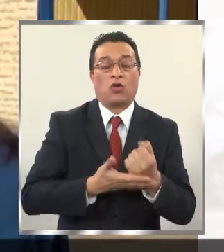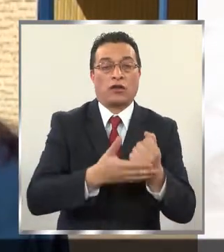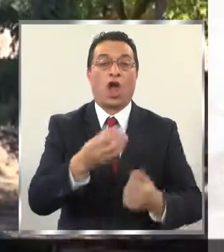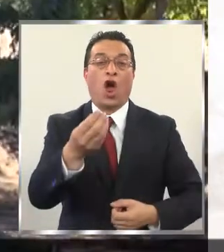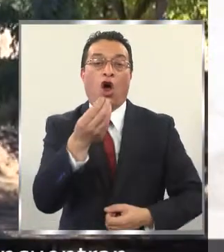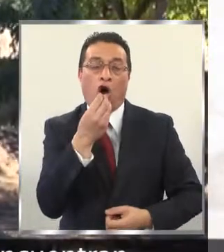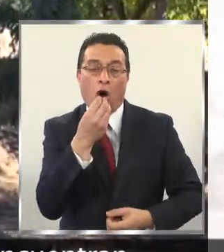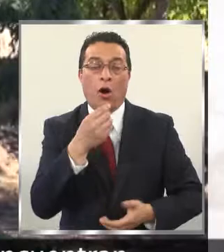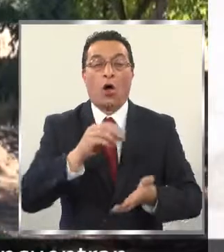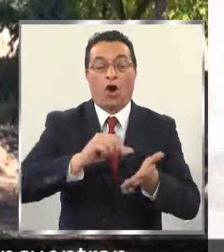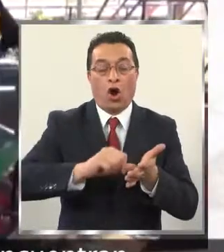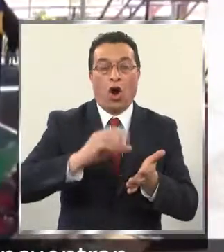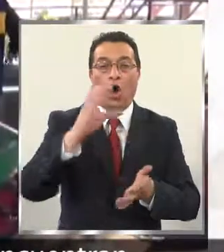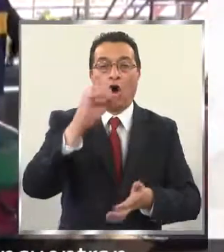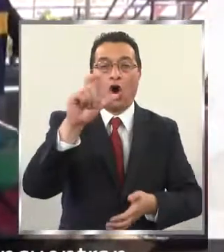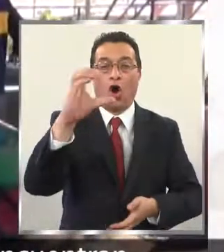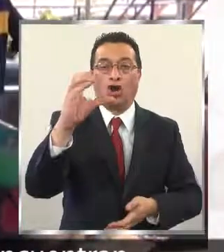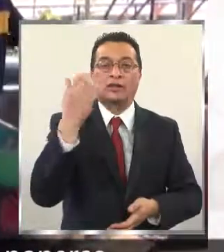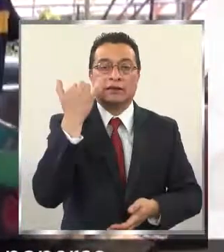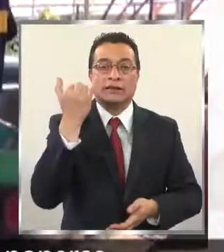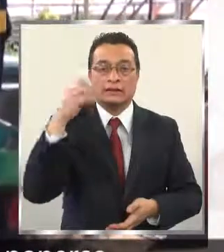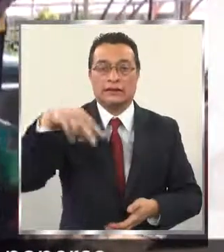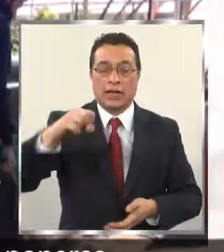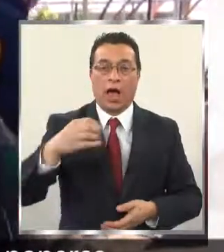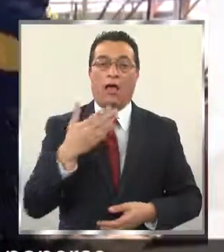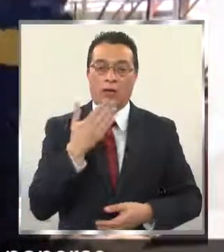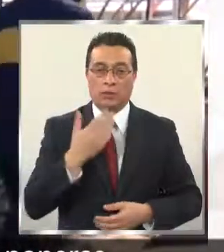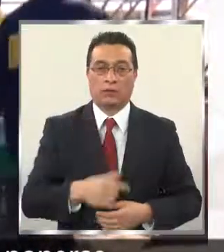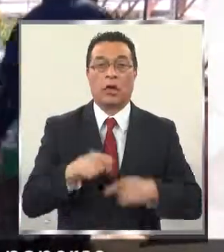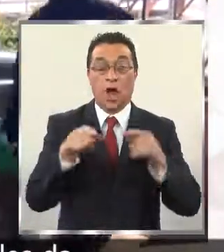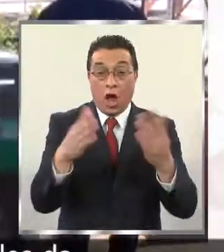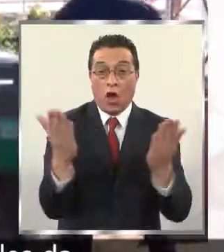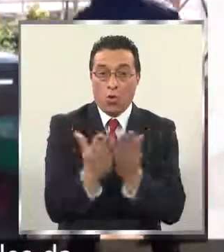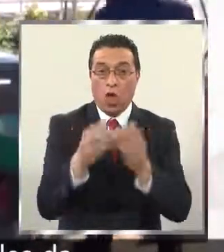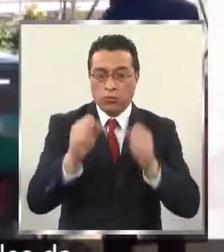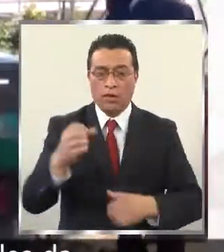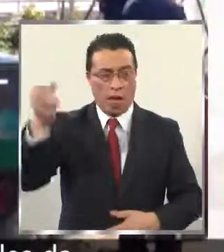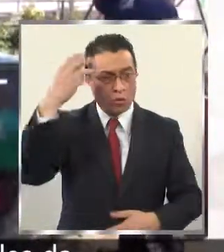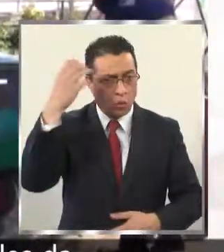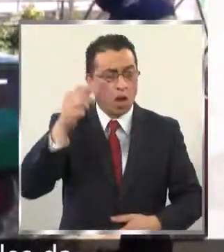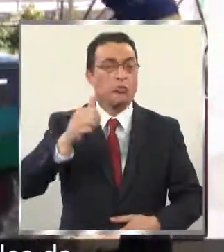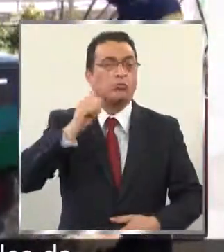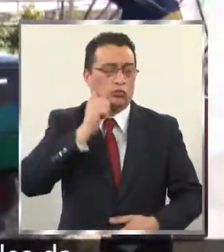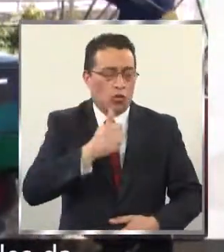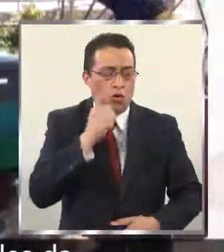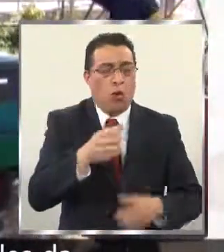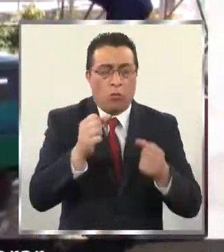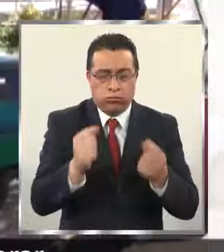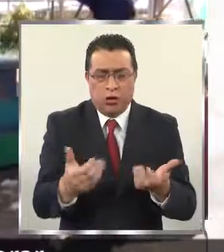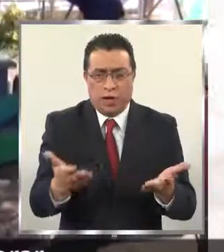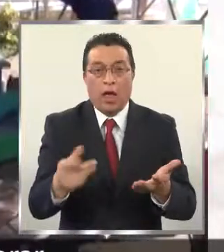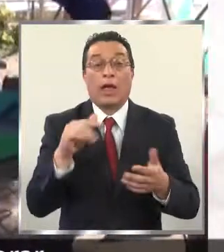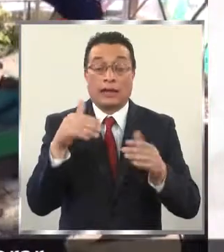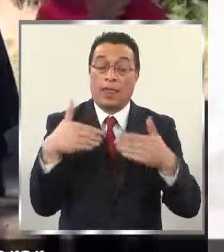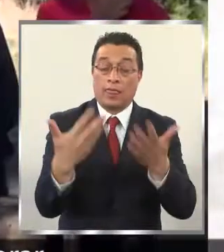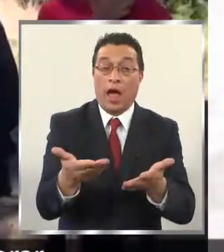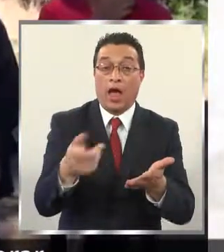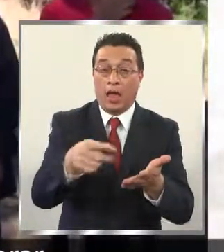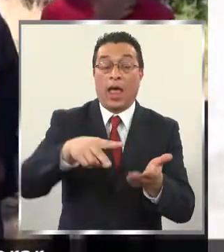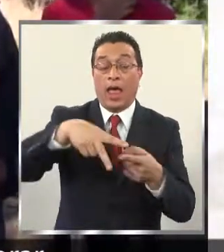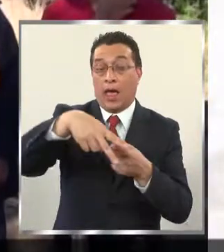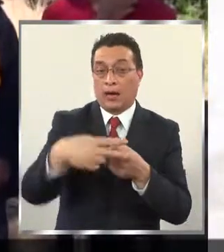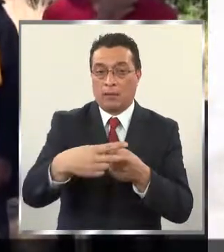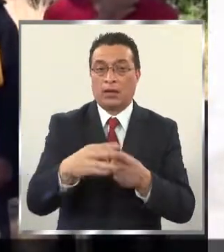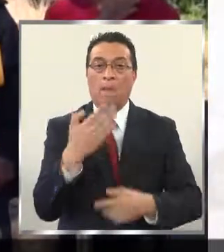banquetería. Niños y jóvenes que no solo encuentran una escuela para estudiar y ponerse al día, sino un lugar que les da herramientas para